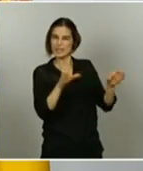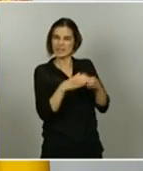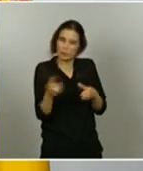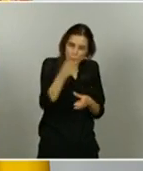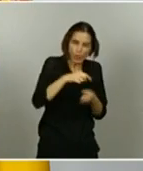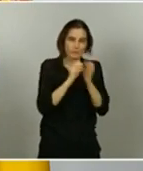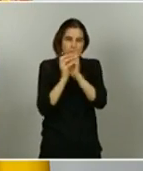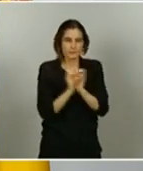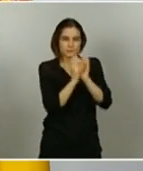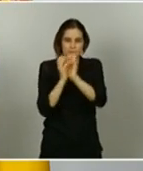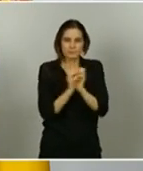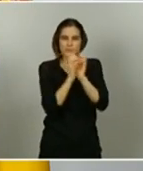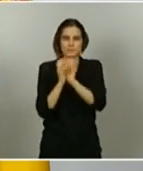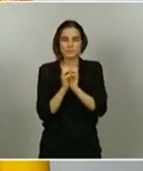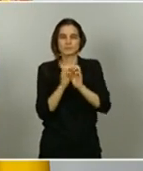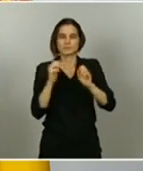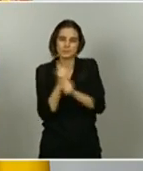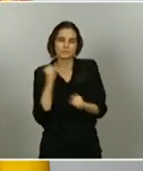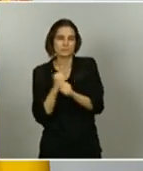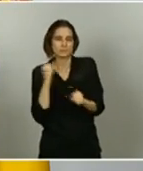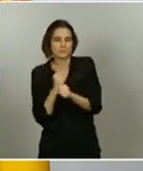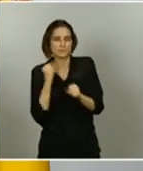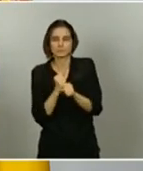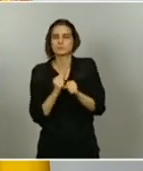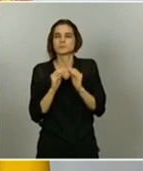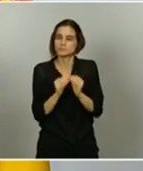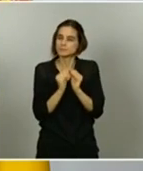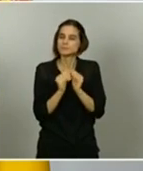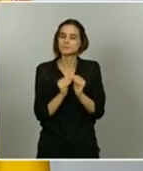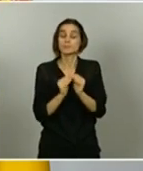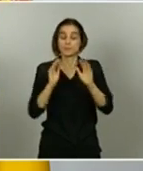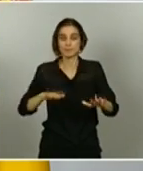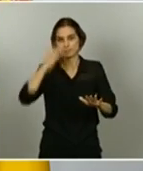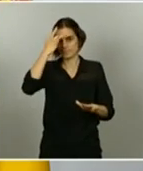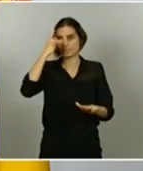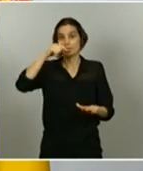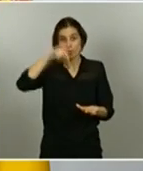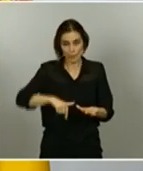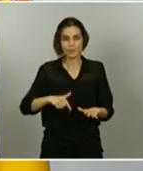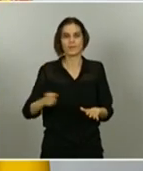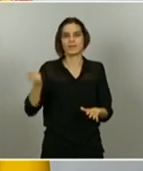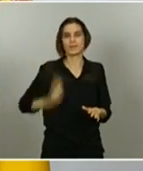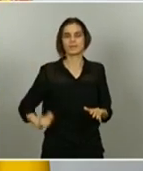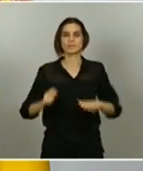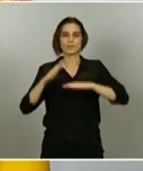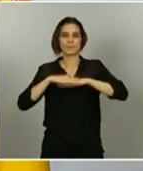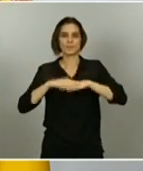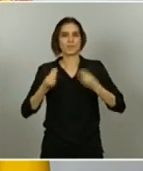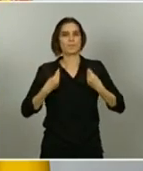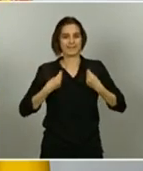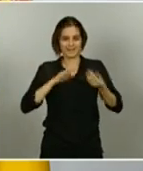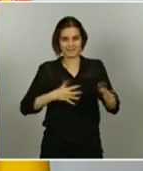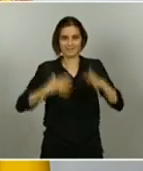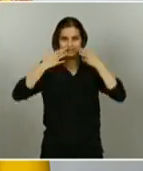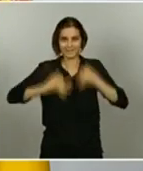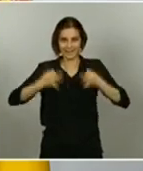para que hoy podamos decir que el ingreso mínimo vital es ya una realidad en España y que nuestra patria cuenta con un instrumento que la coyuntura